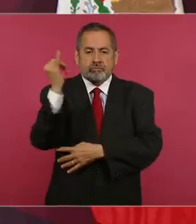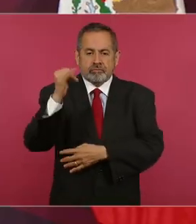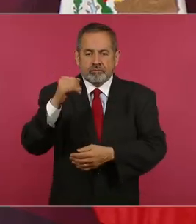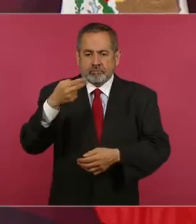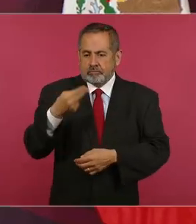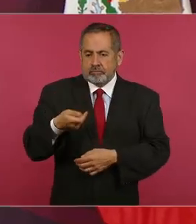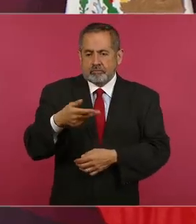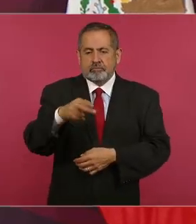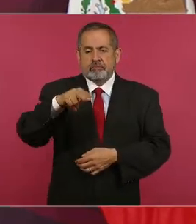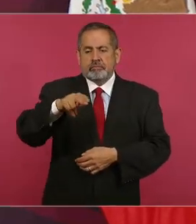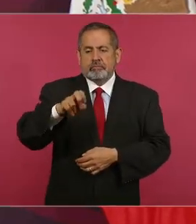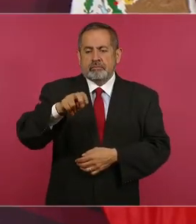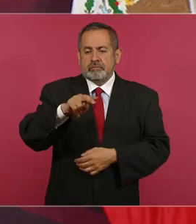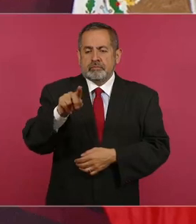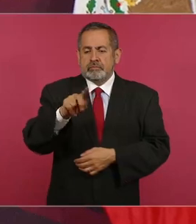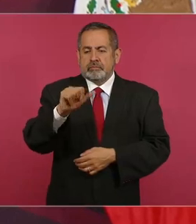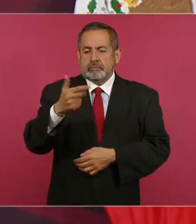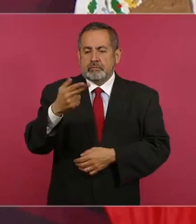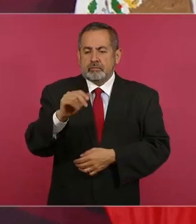Coyote.